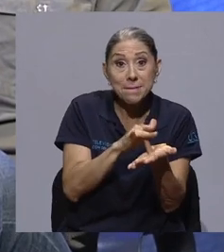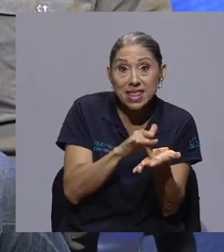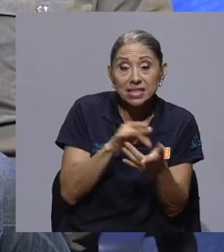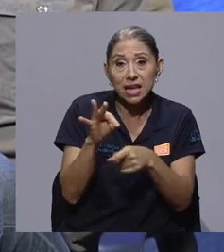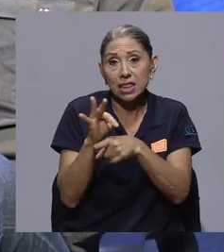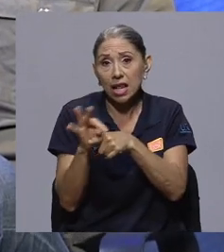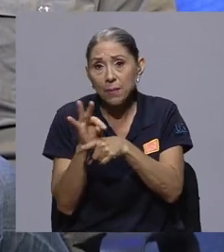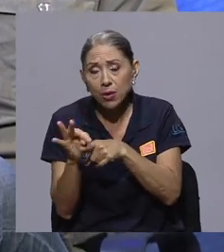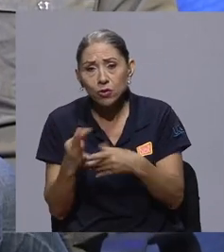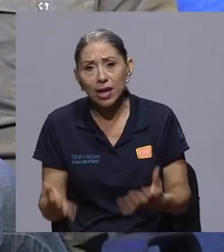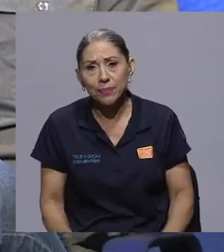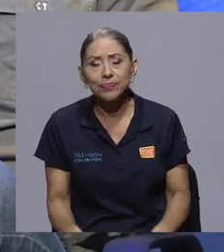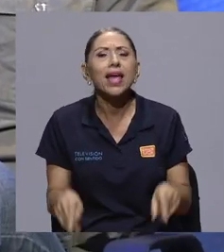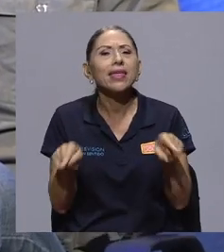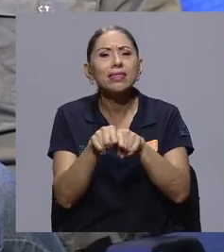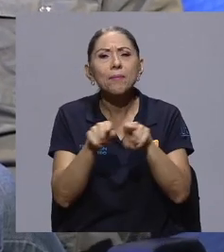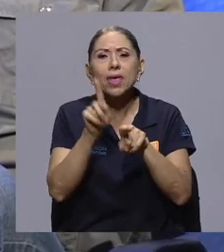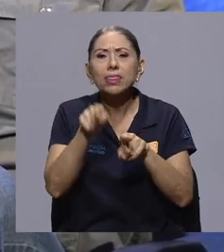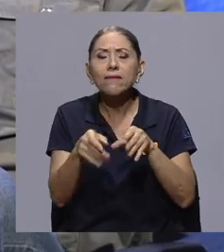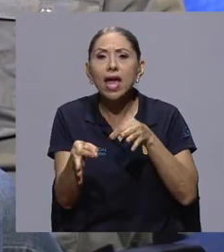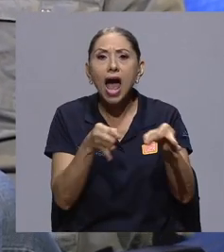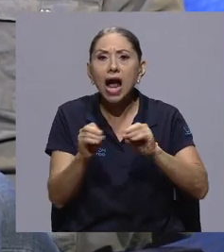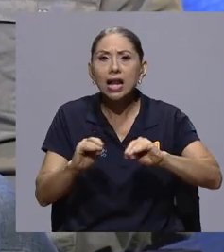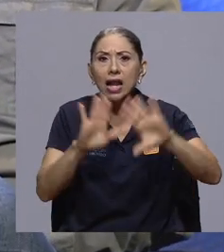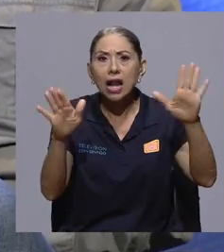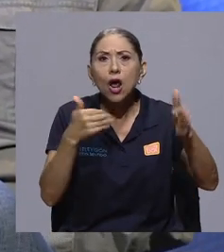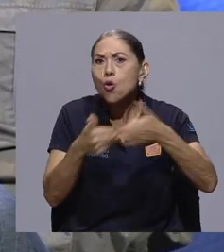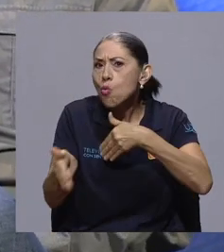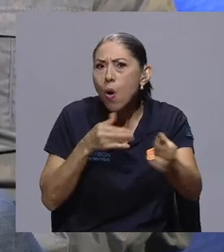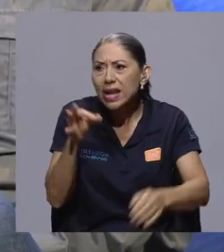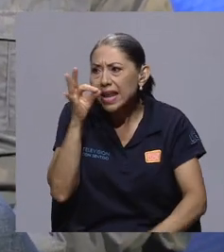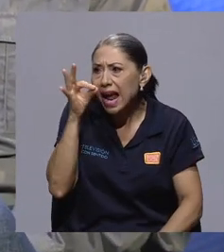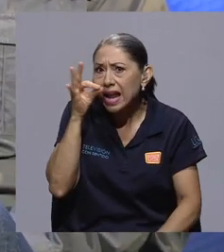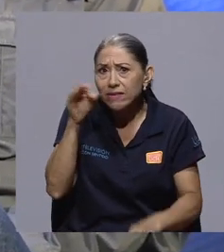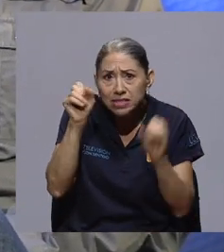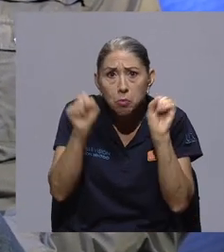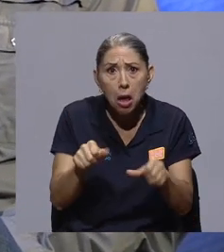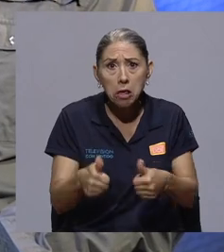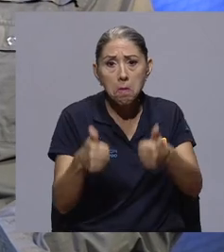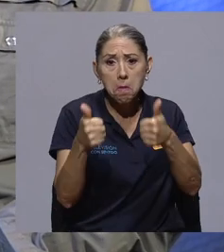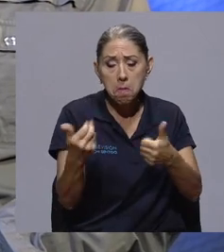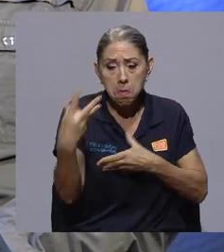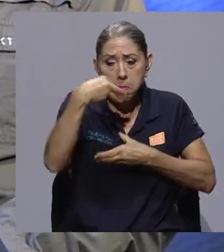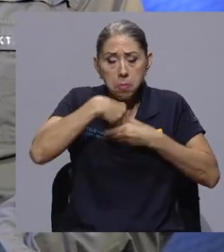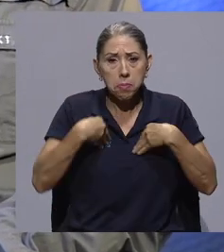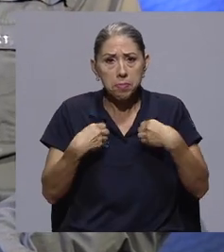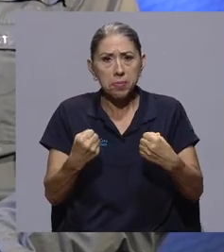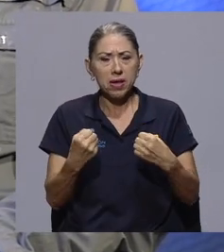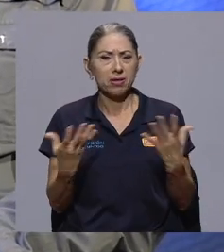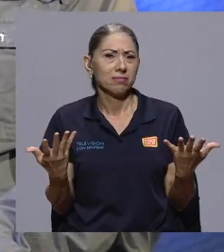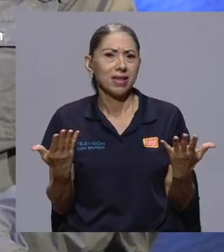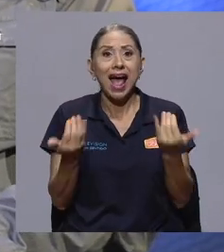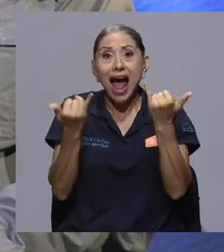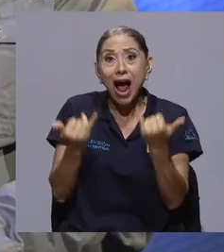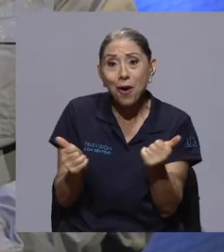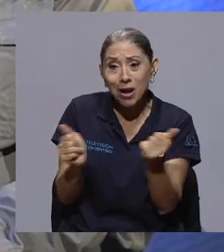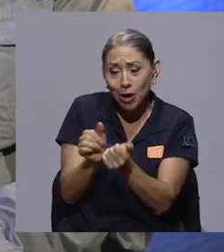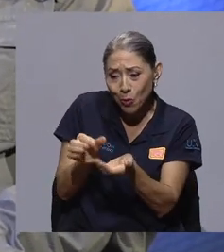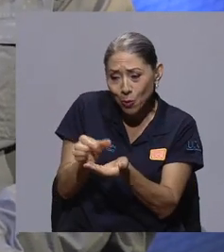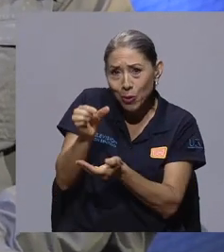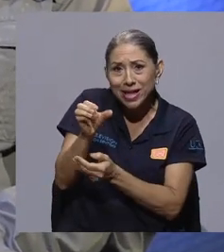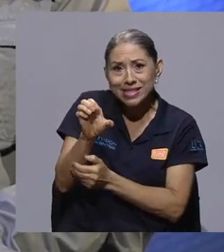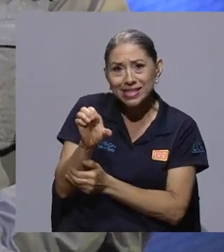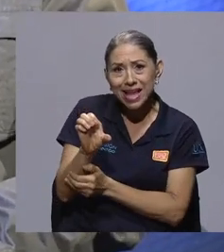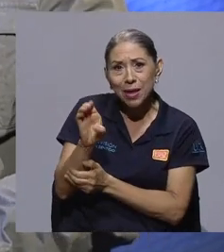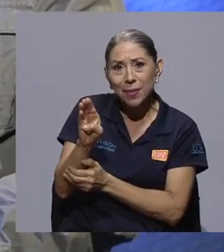terapéuticamente. También hay que aclarar que no es que cualquier cannabis sirve para cualquier padecimiento, que también uno ha visto ahora con esta moda el CBD,